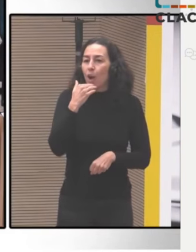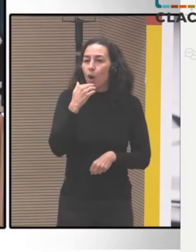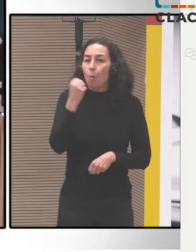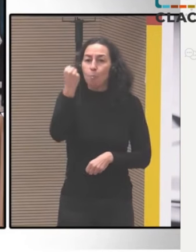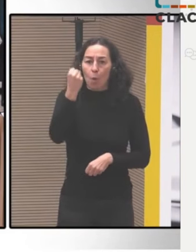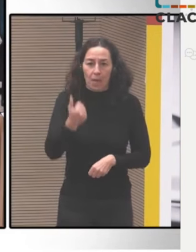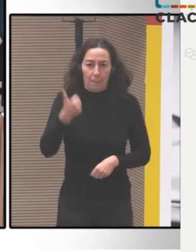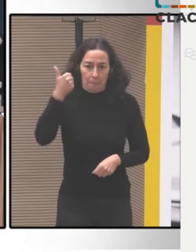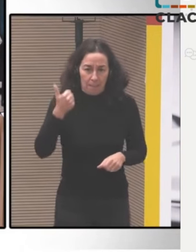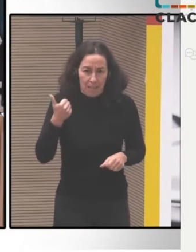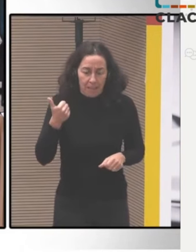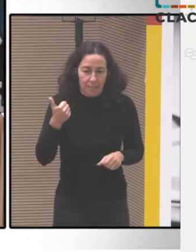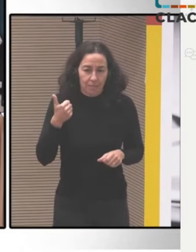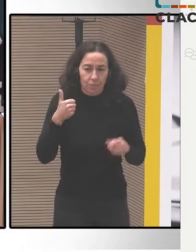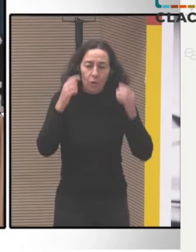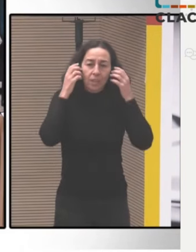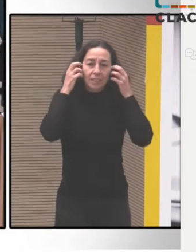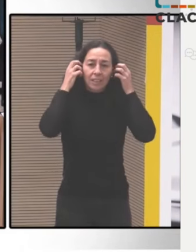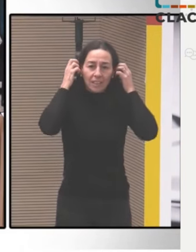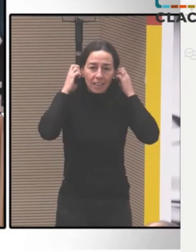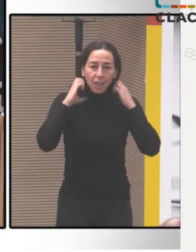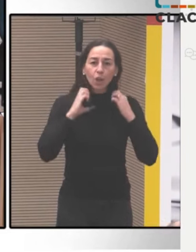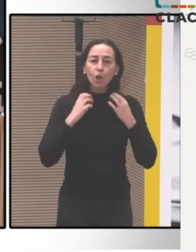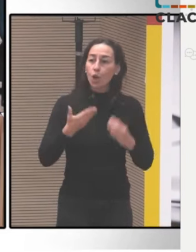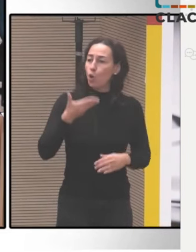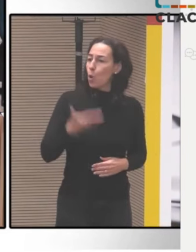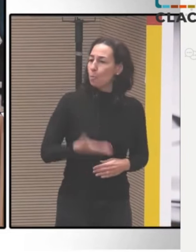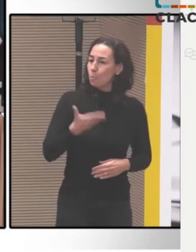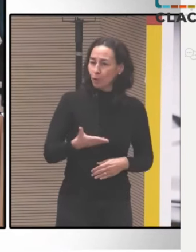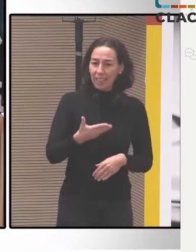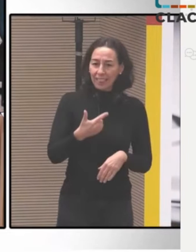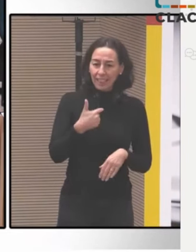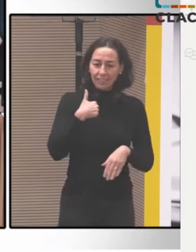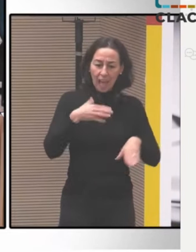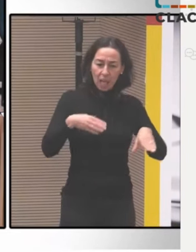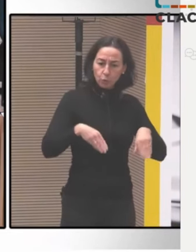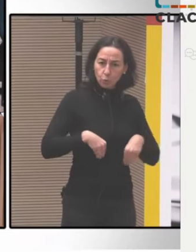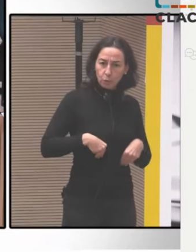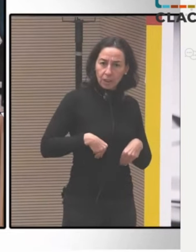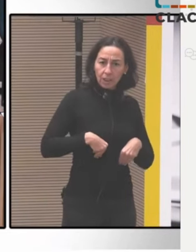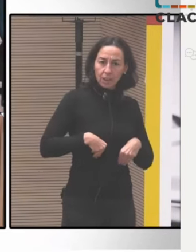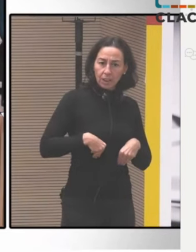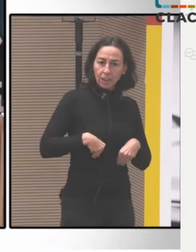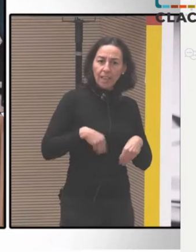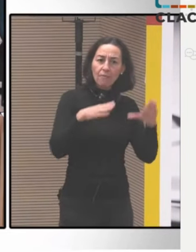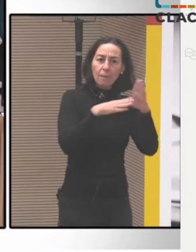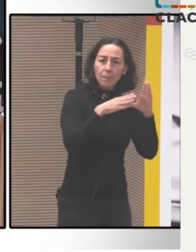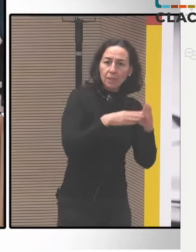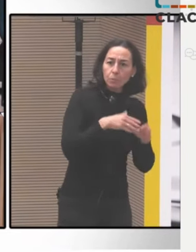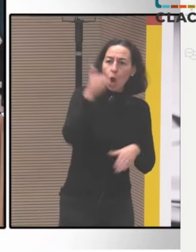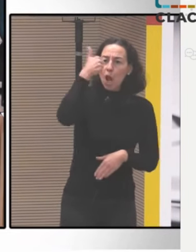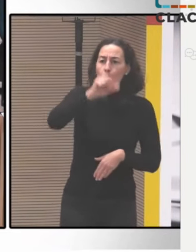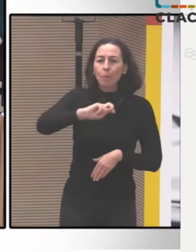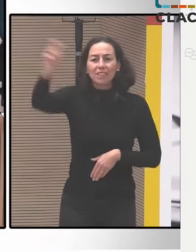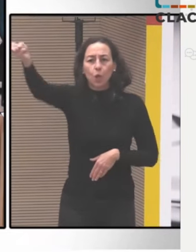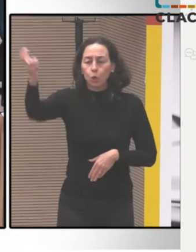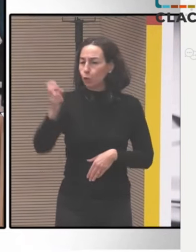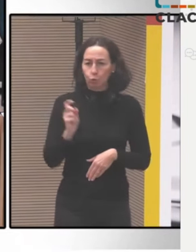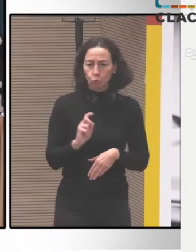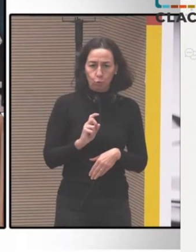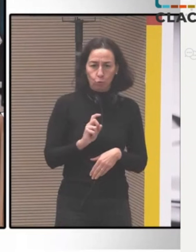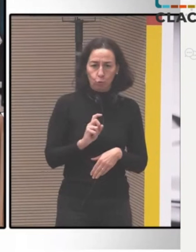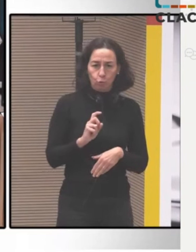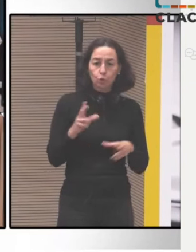materna o cuando sus compañeros que tienen que trabajar vinculados